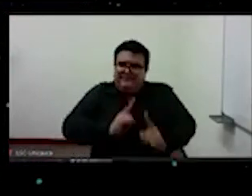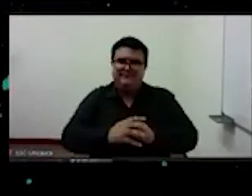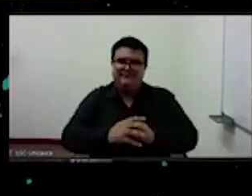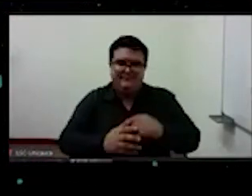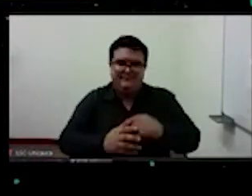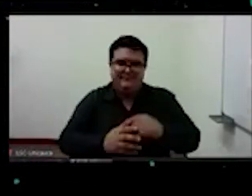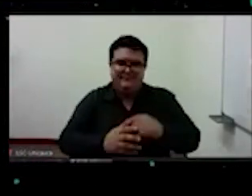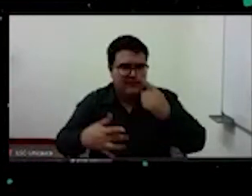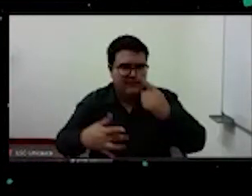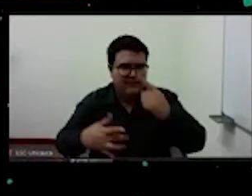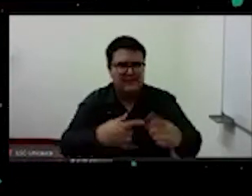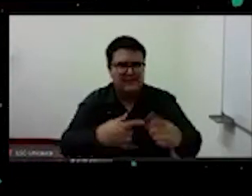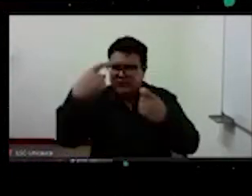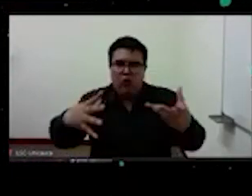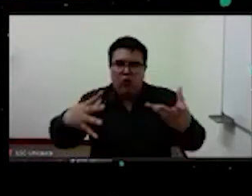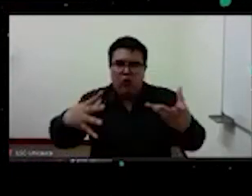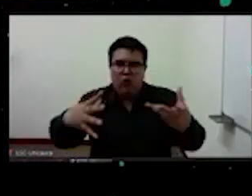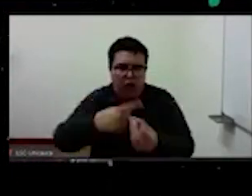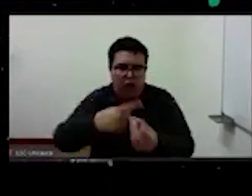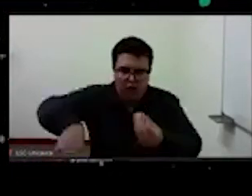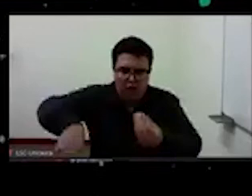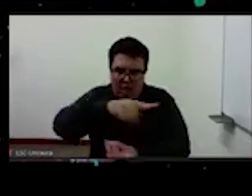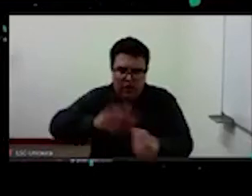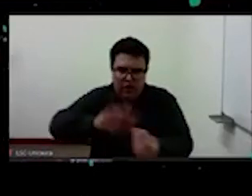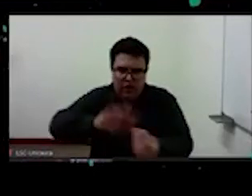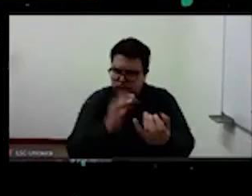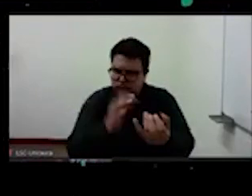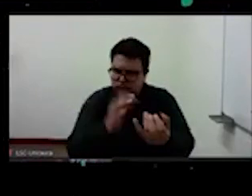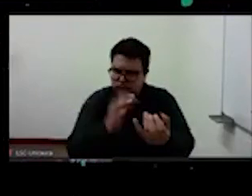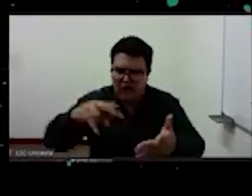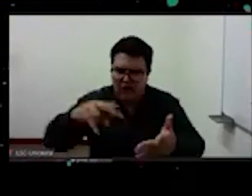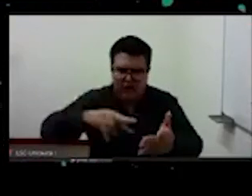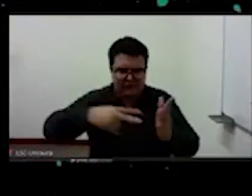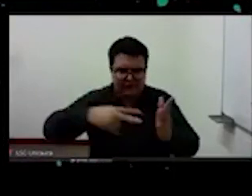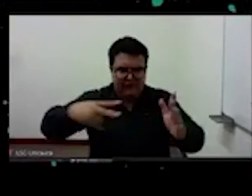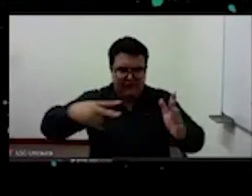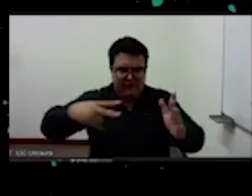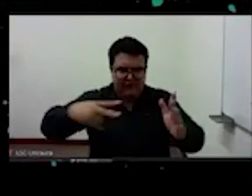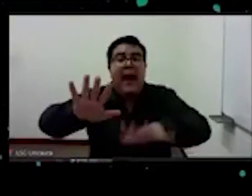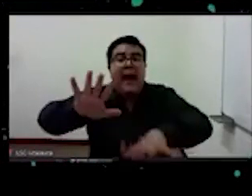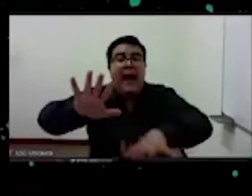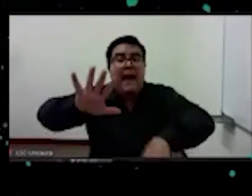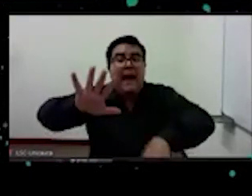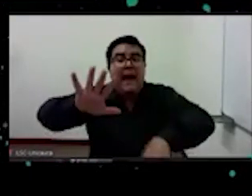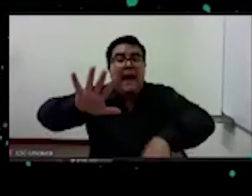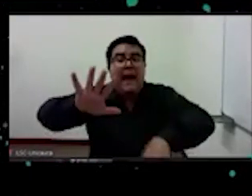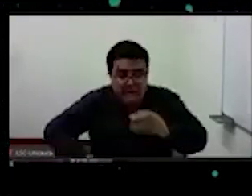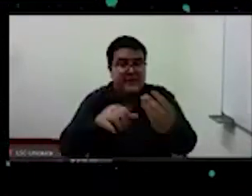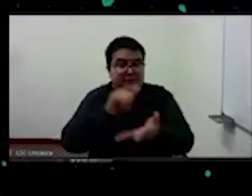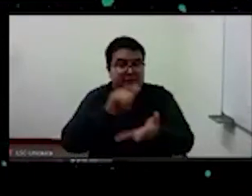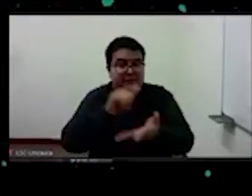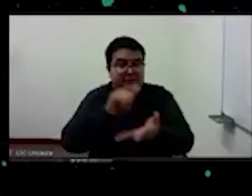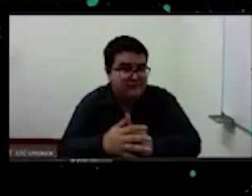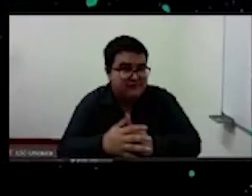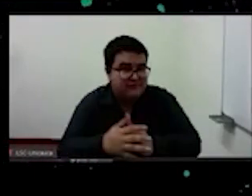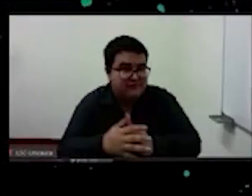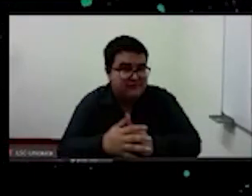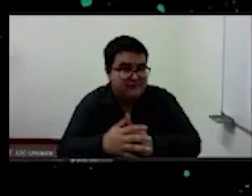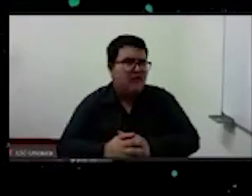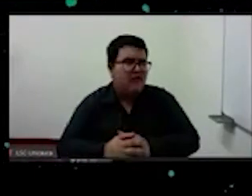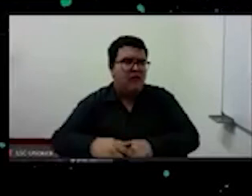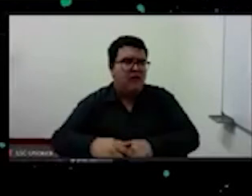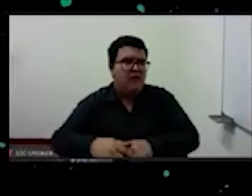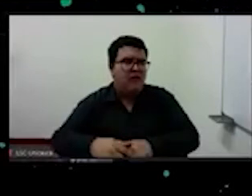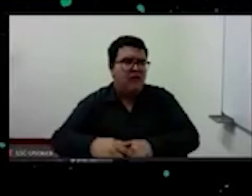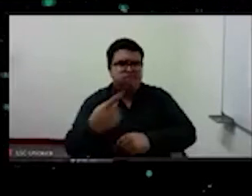colectivizante de la técnica y al mismo tiempo vivimos en una condición de